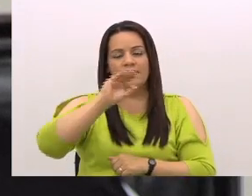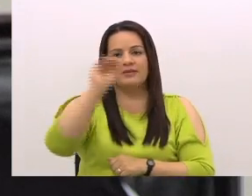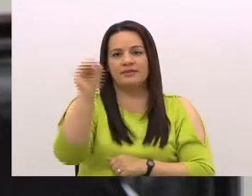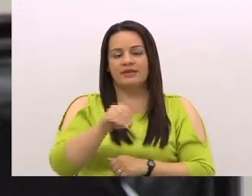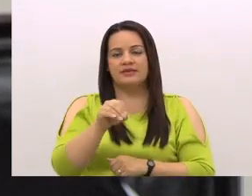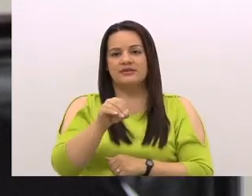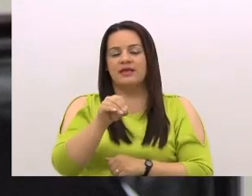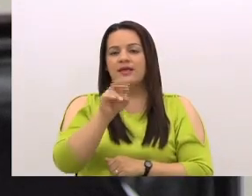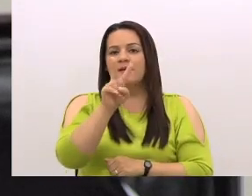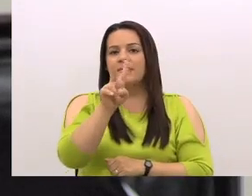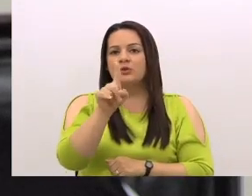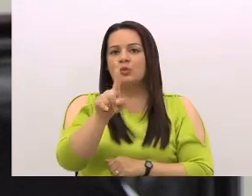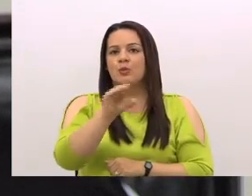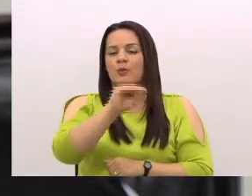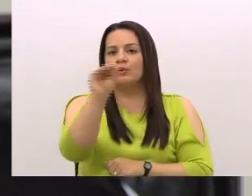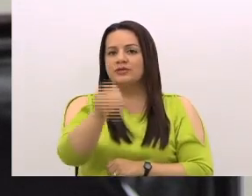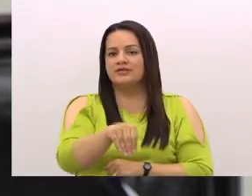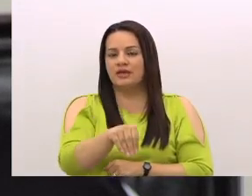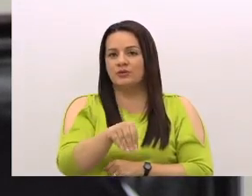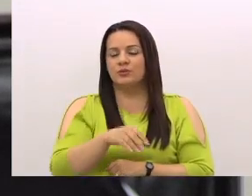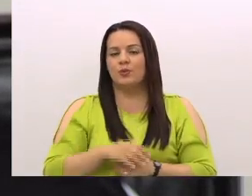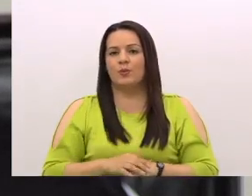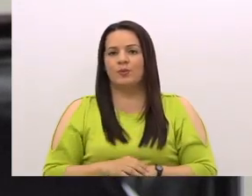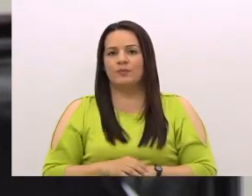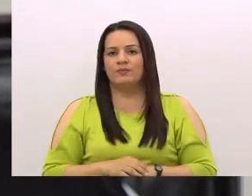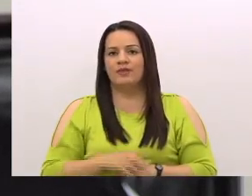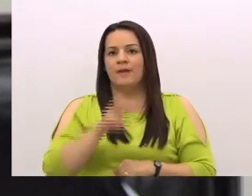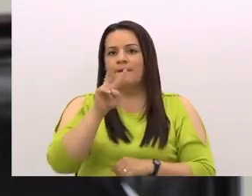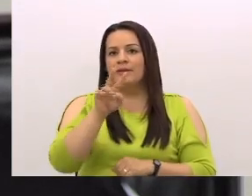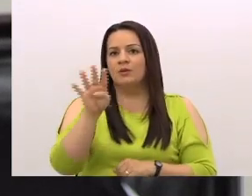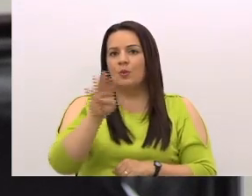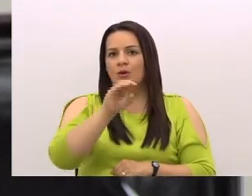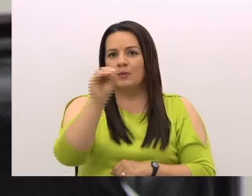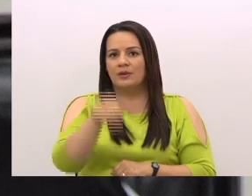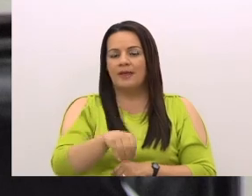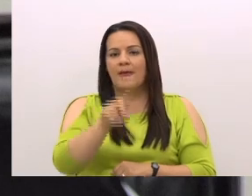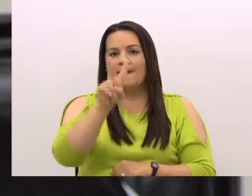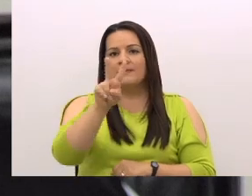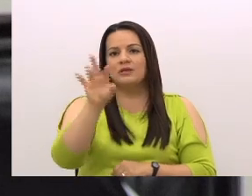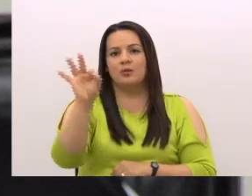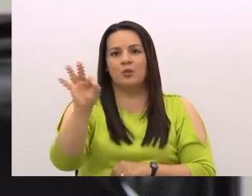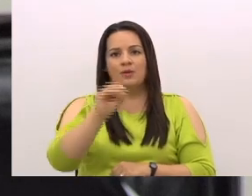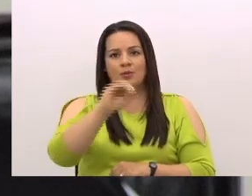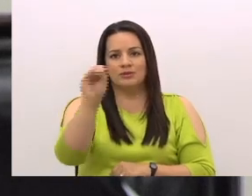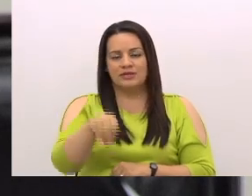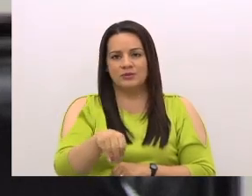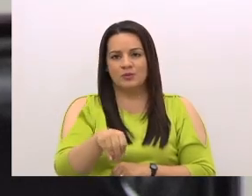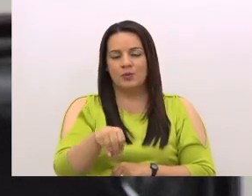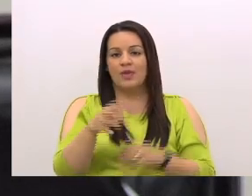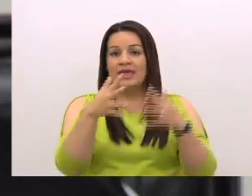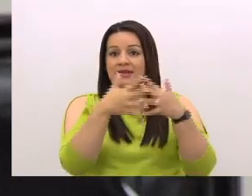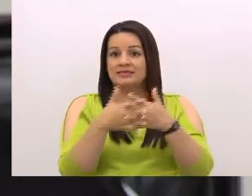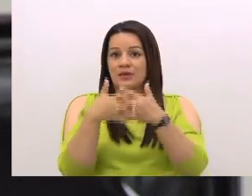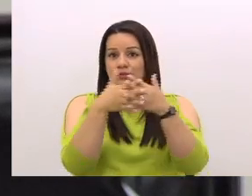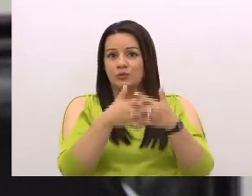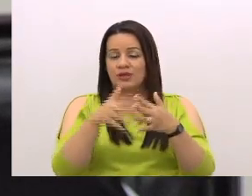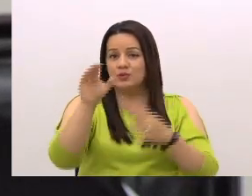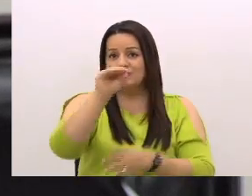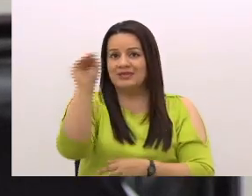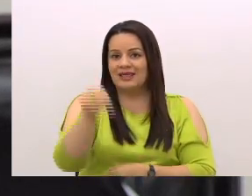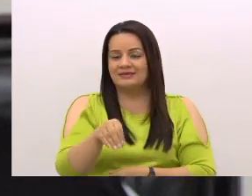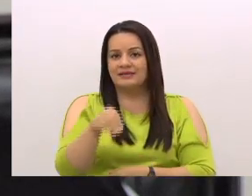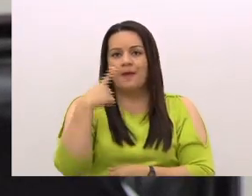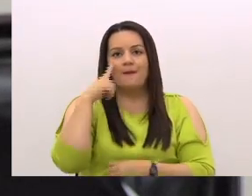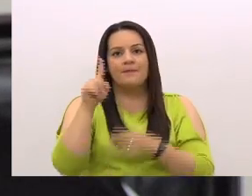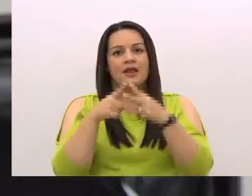21%, 24%, 29%, en Estados Unidos hay tasas para